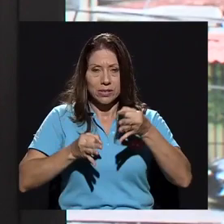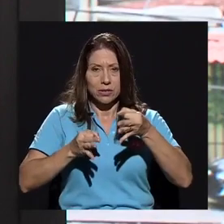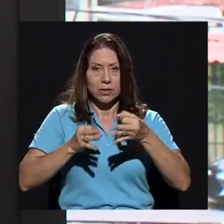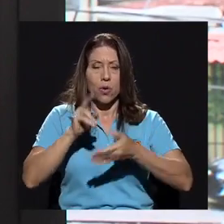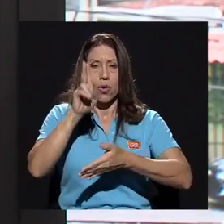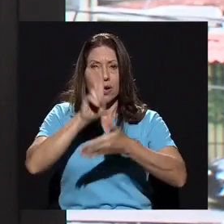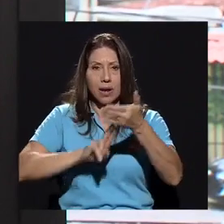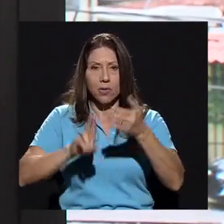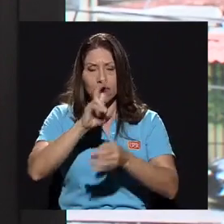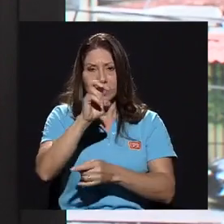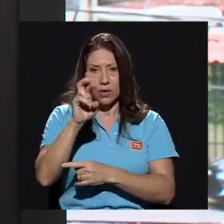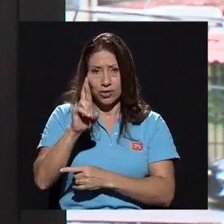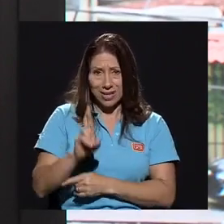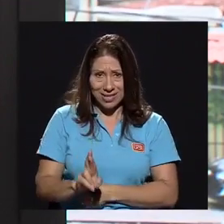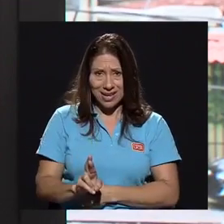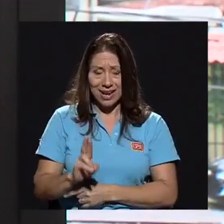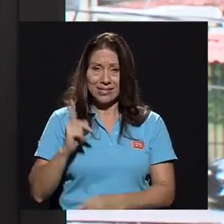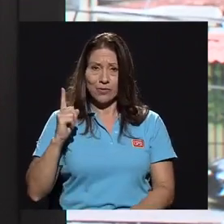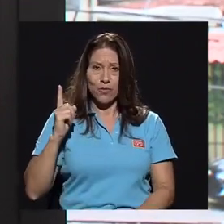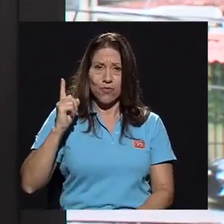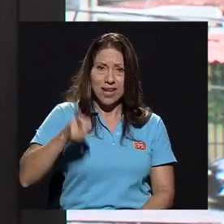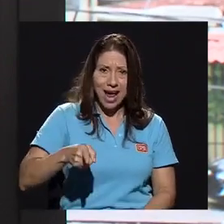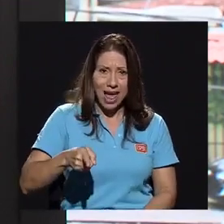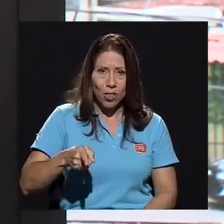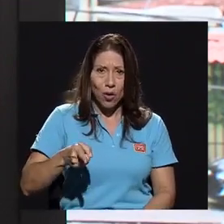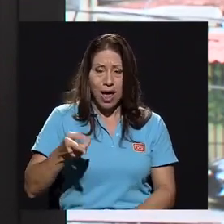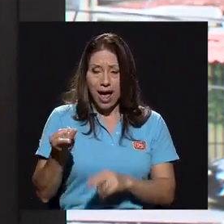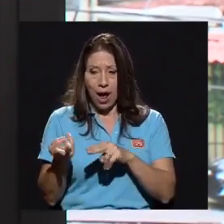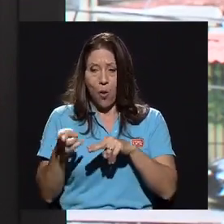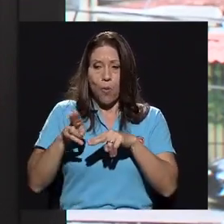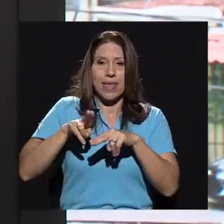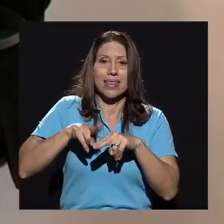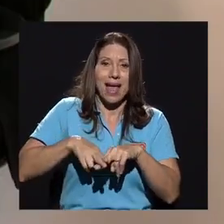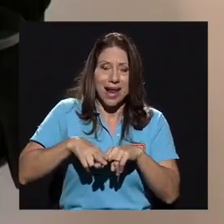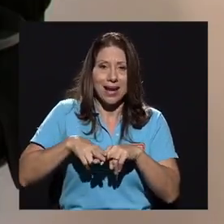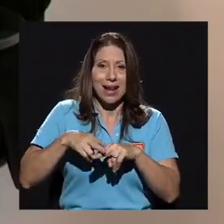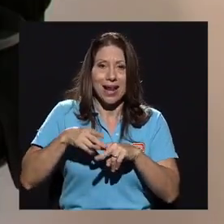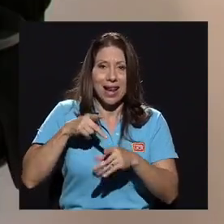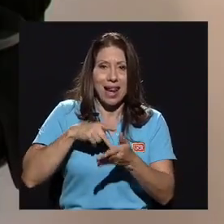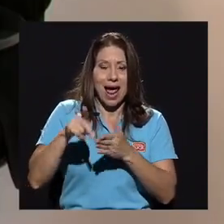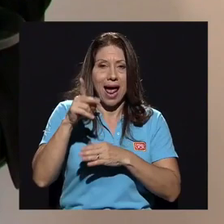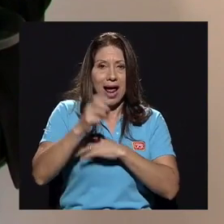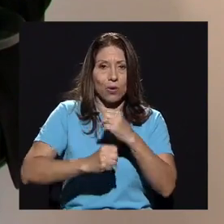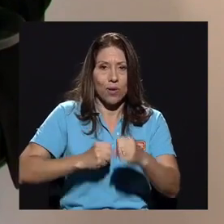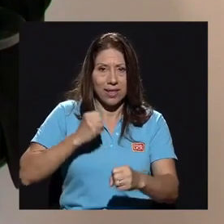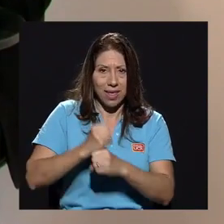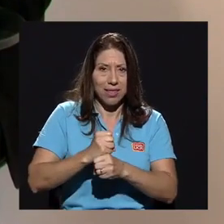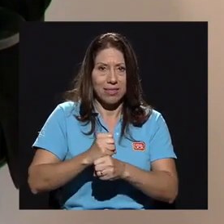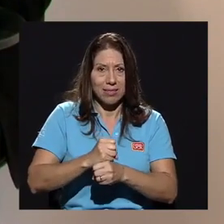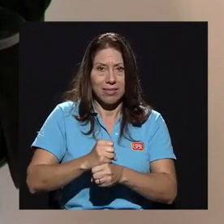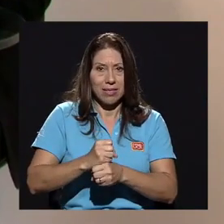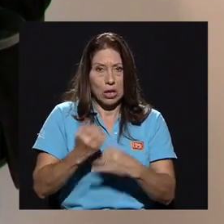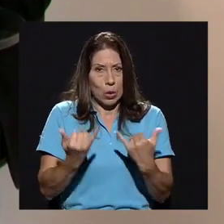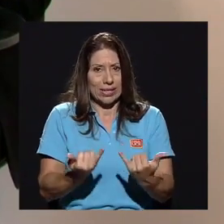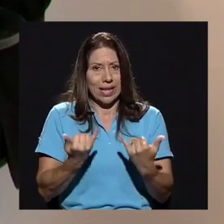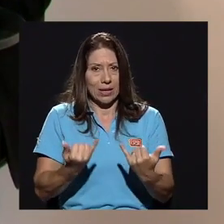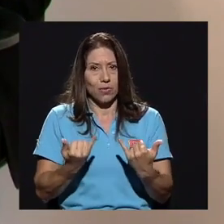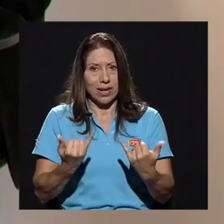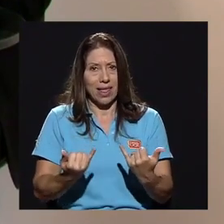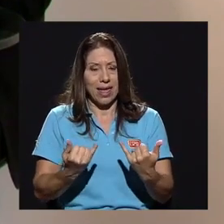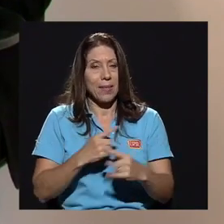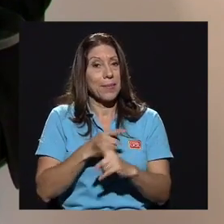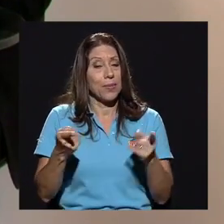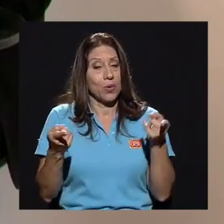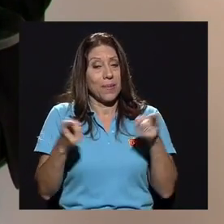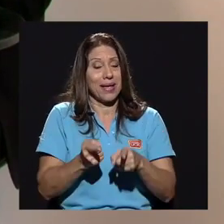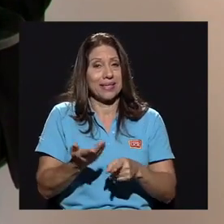la Universidad de Costa Rica se vio obligada a aumentar la anualidad en lo que está en la actualidad. Lo que